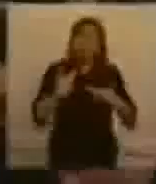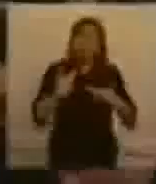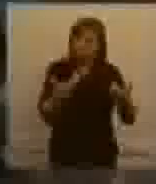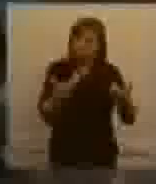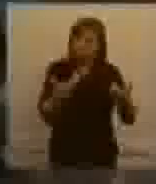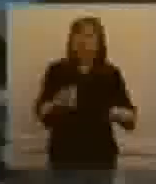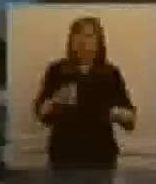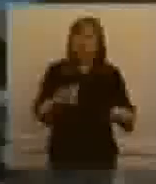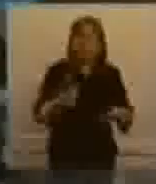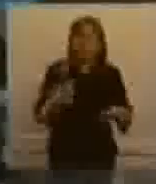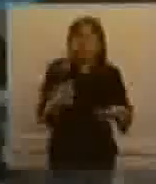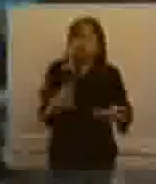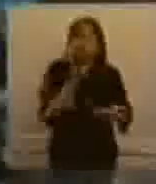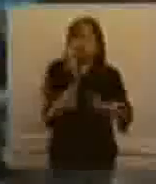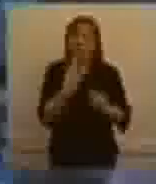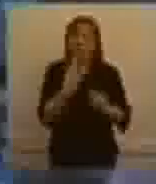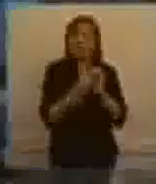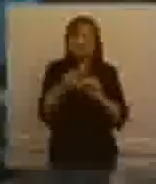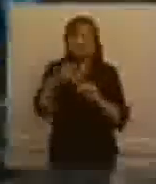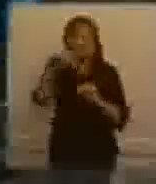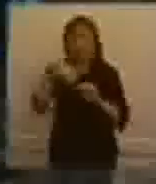Yo soy una de ustedes. Gracias.